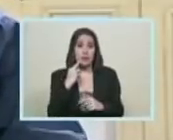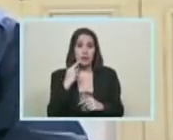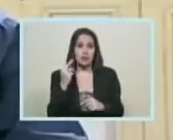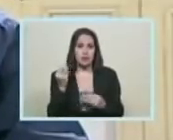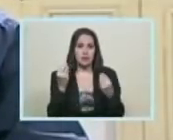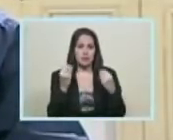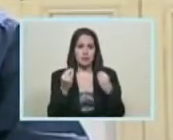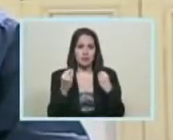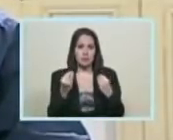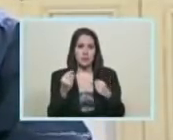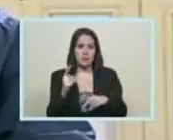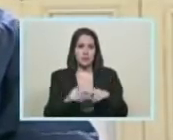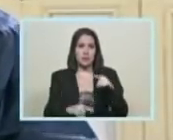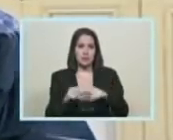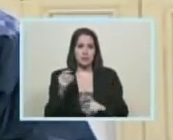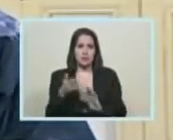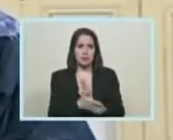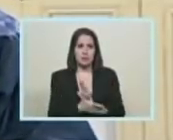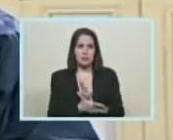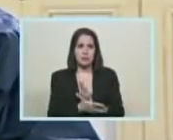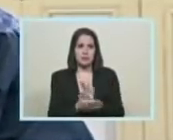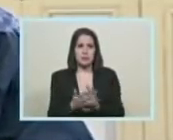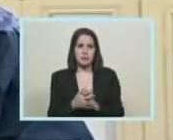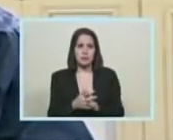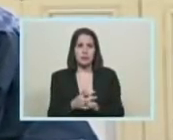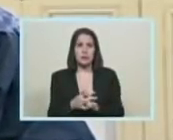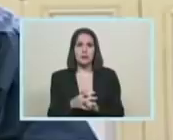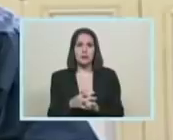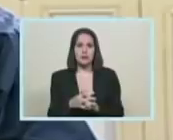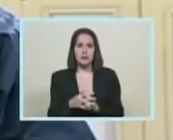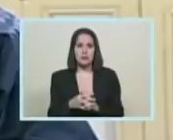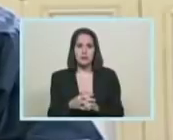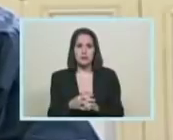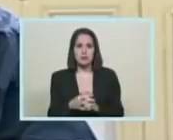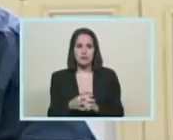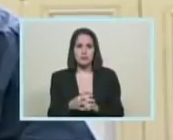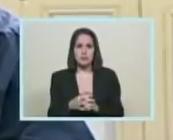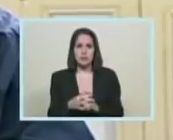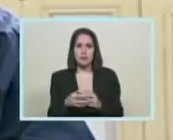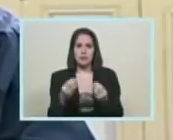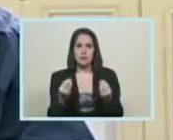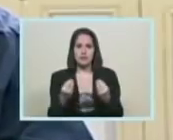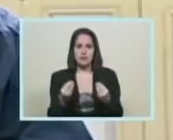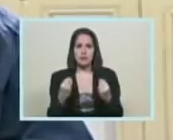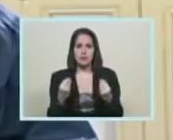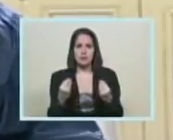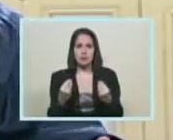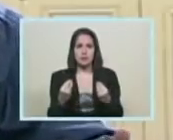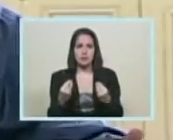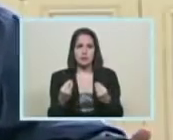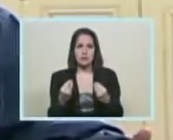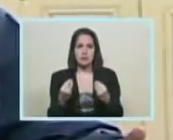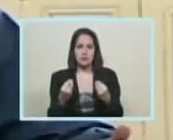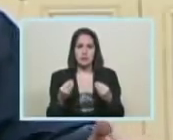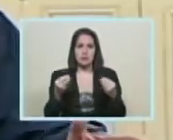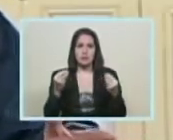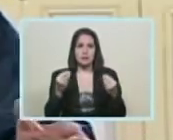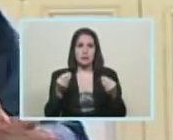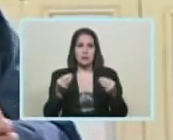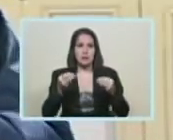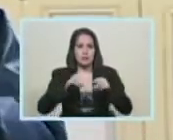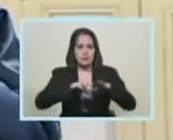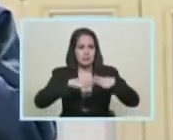inmaterial de la humanidad a los carnavales de ese lugar hermoso de nuestro estado de Bolívar. Correcto. Pero en nuestra inmensa